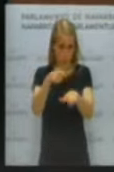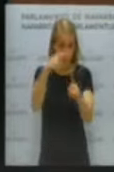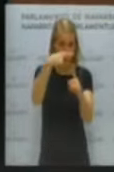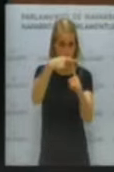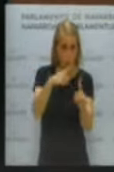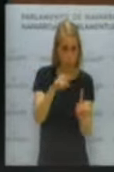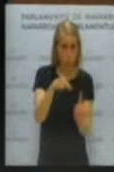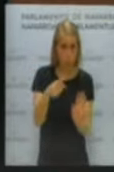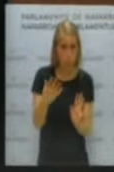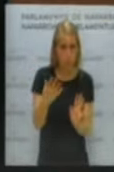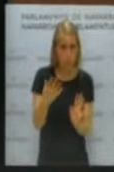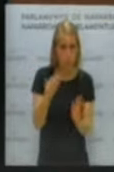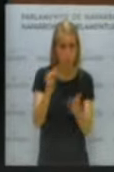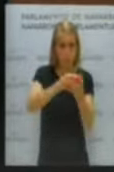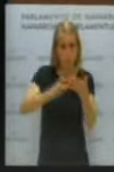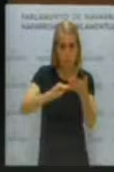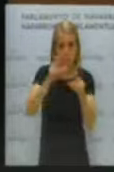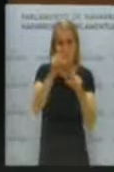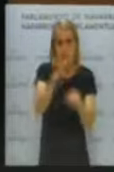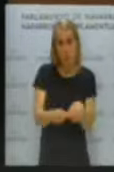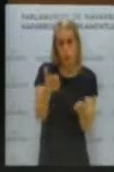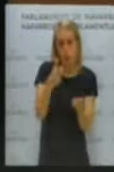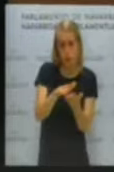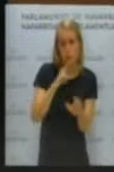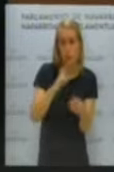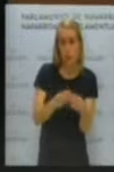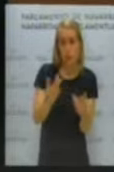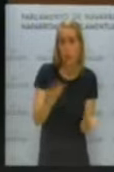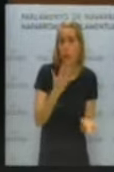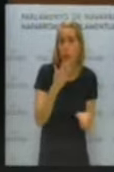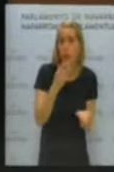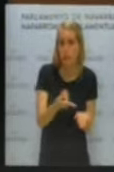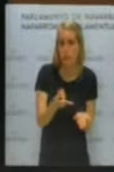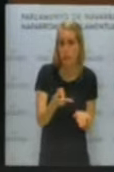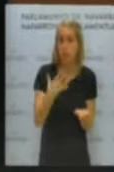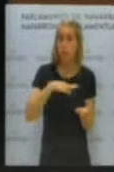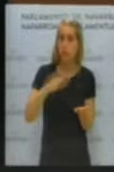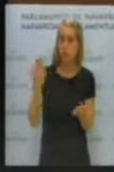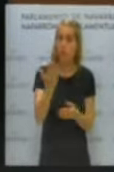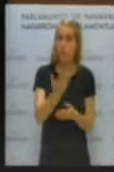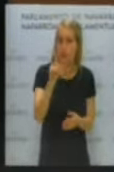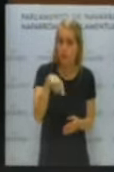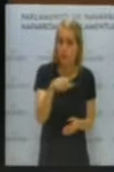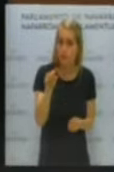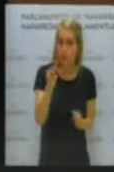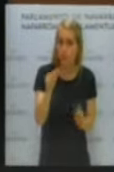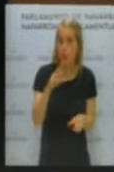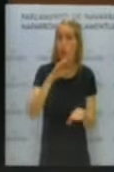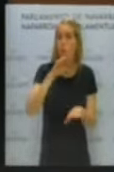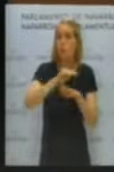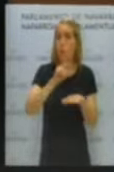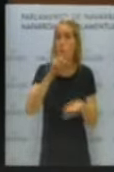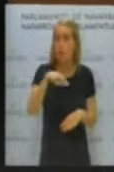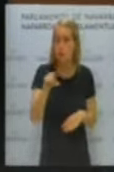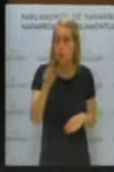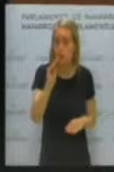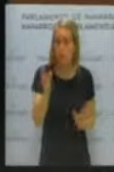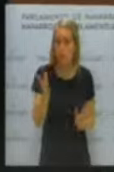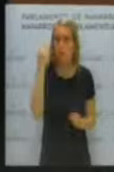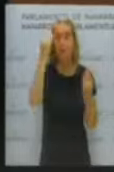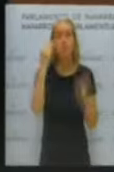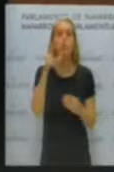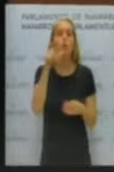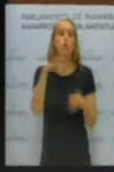con una breve inscripción del fallecido, ¿sería punible a la luz de esta ley? Nosotros entendemos que esos casos deben ser respetados,